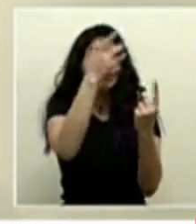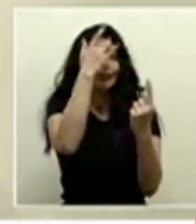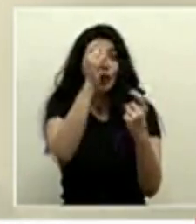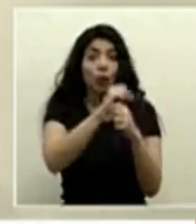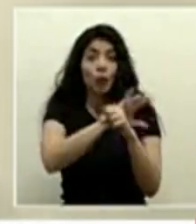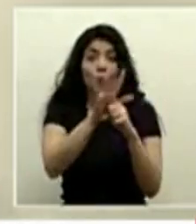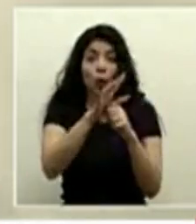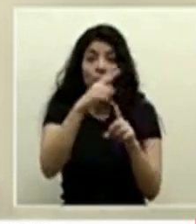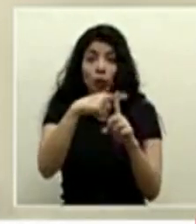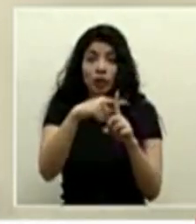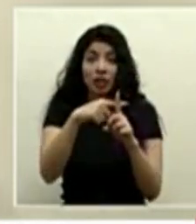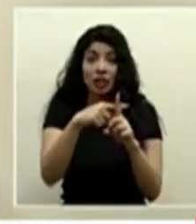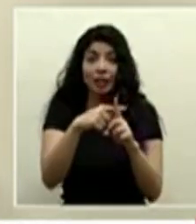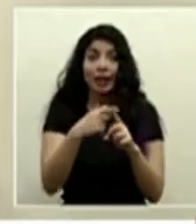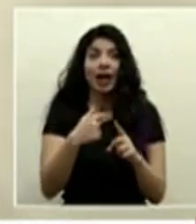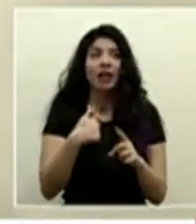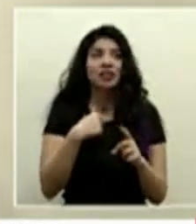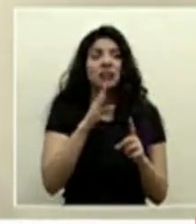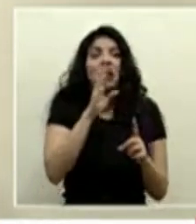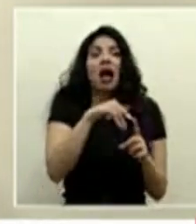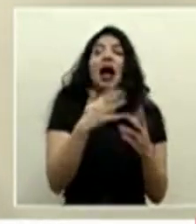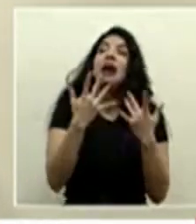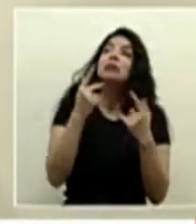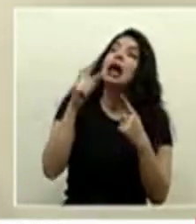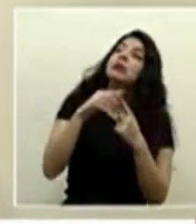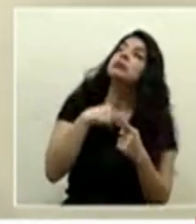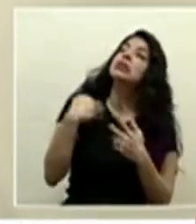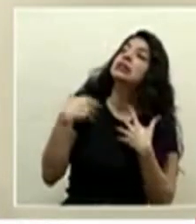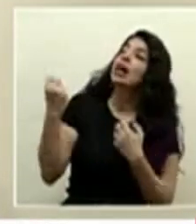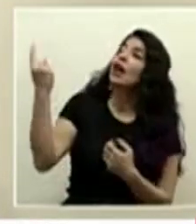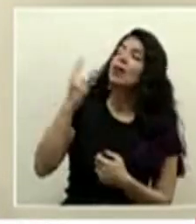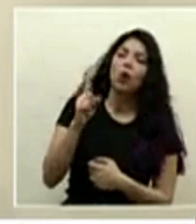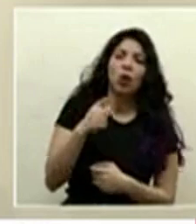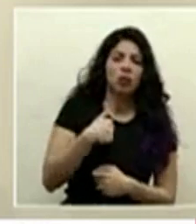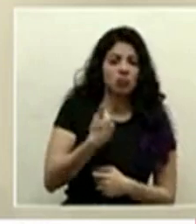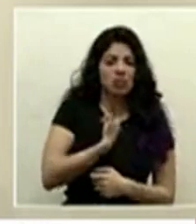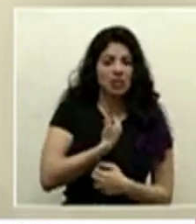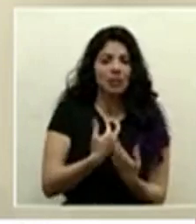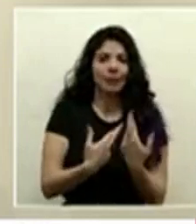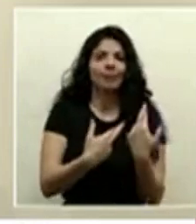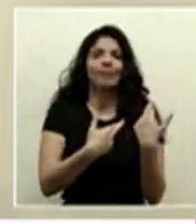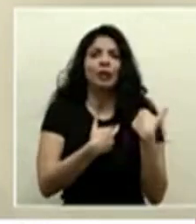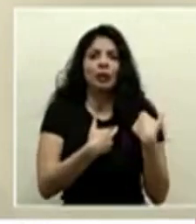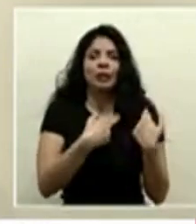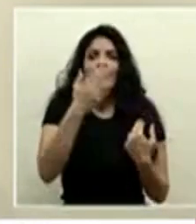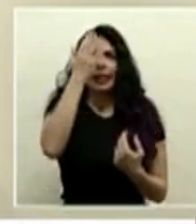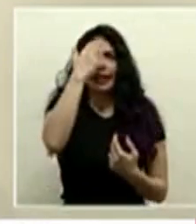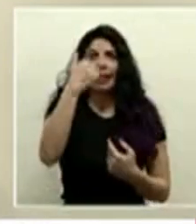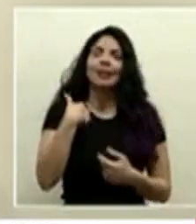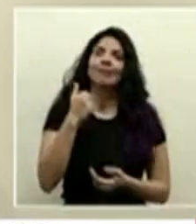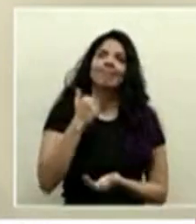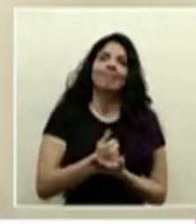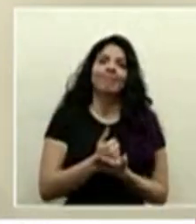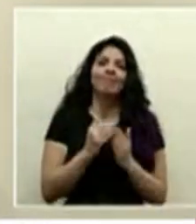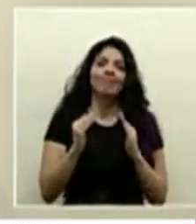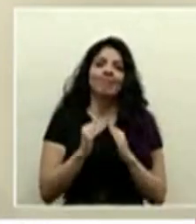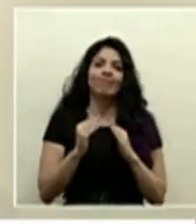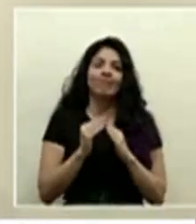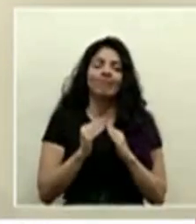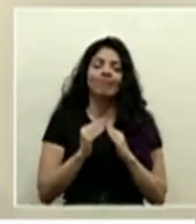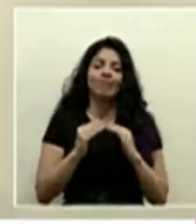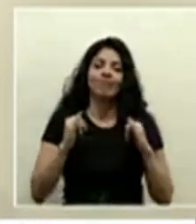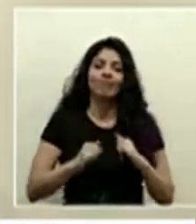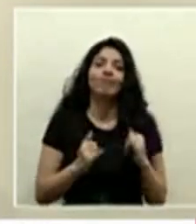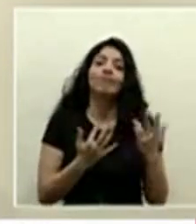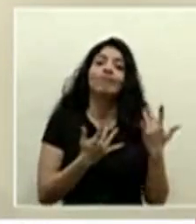no esperar a que llegue el ministerio inmediatamente por un asunto responsable con las demás personas auto recluirse y justamente pues